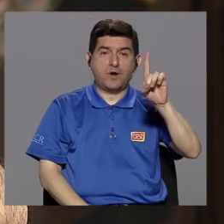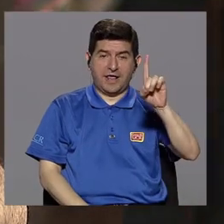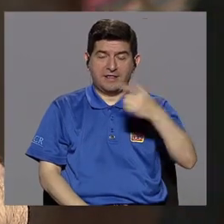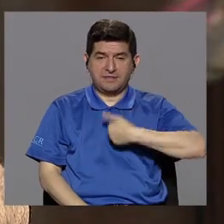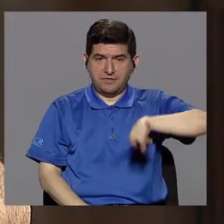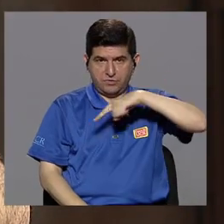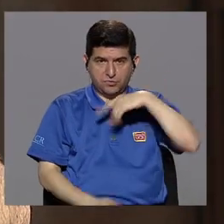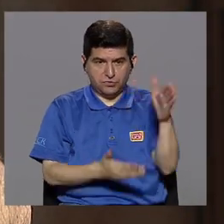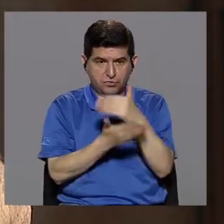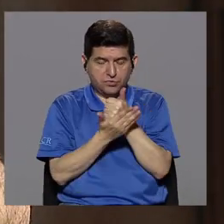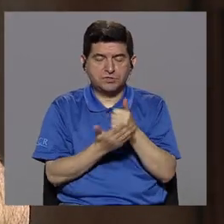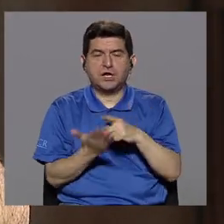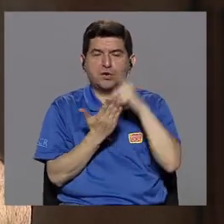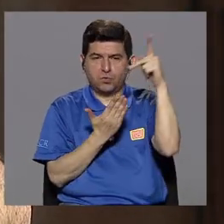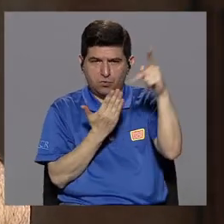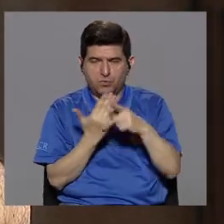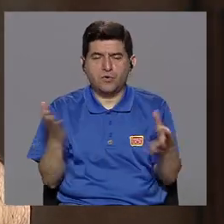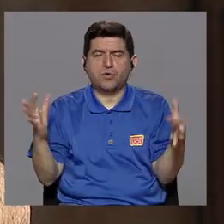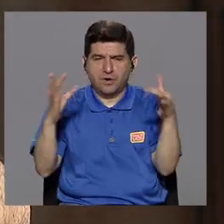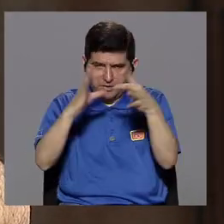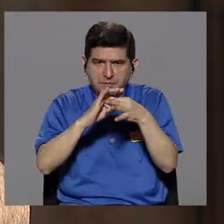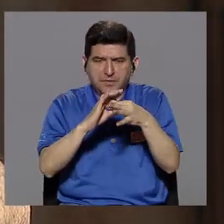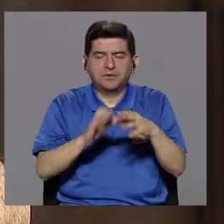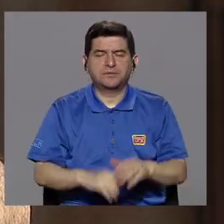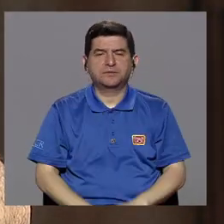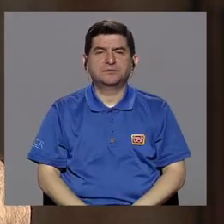con quienes hemos hecho alguna producción en conjunto,